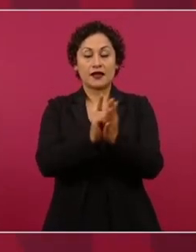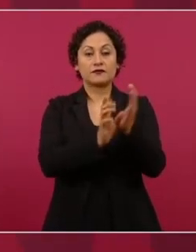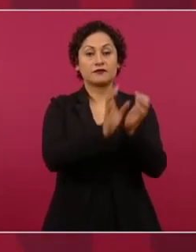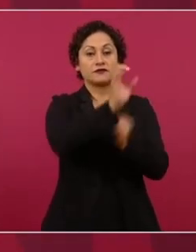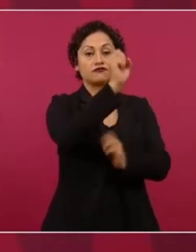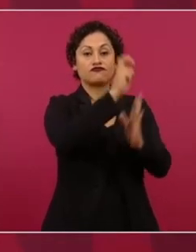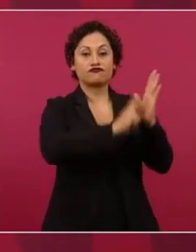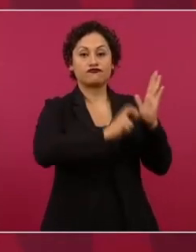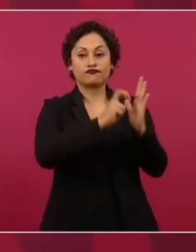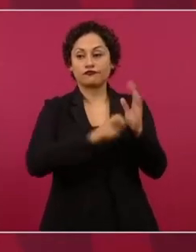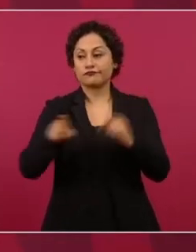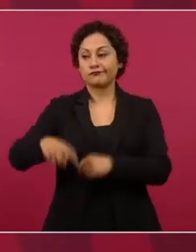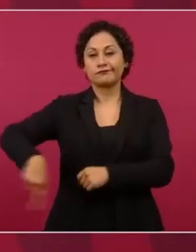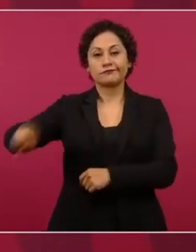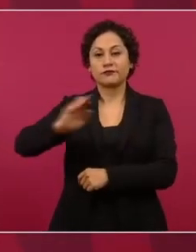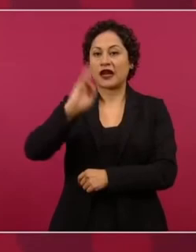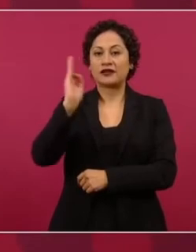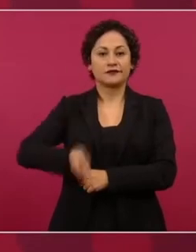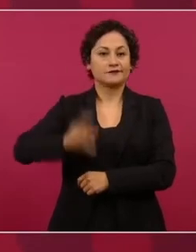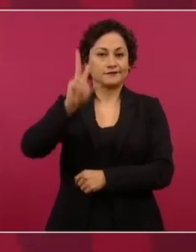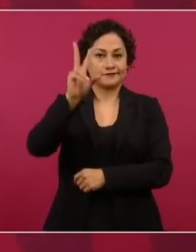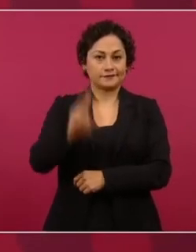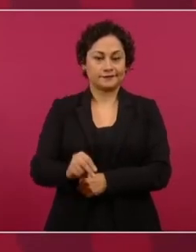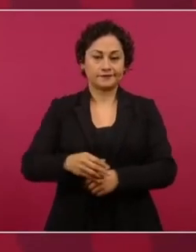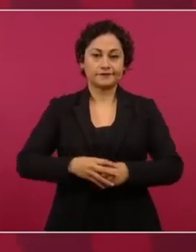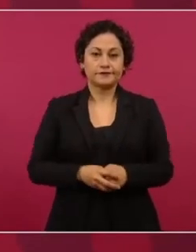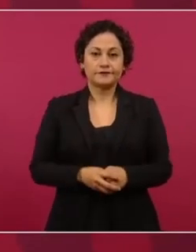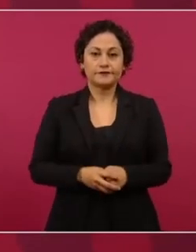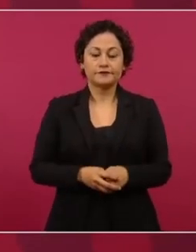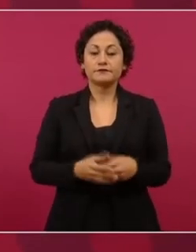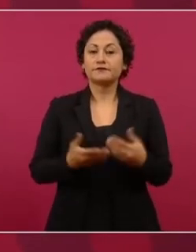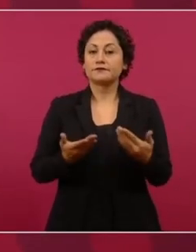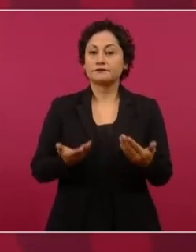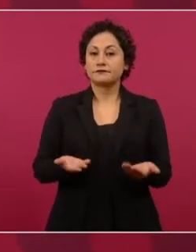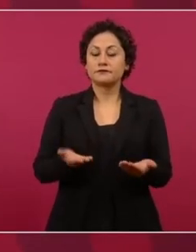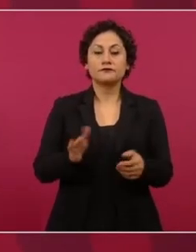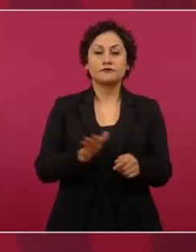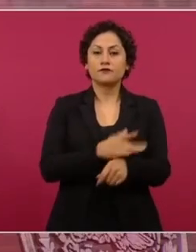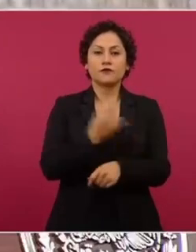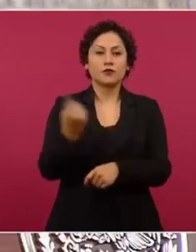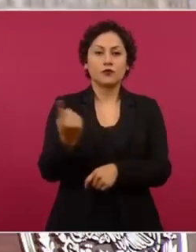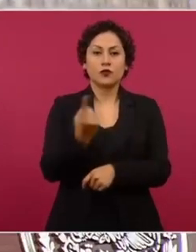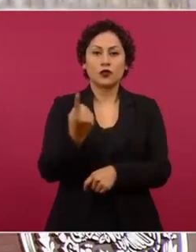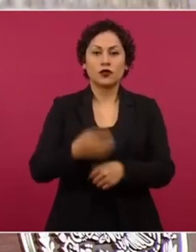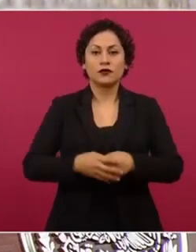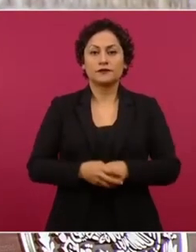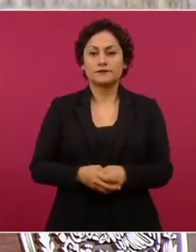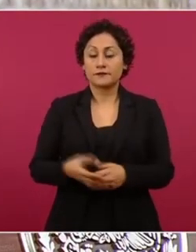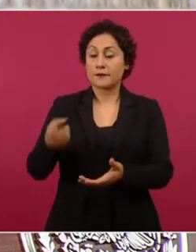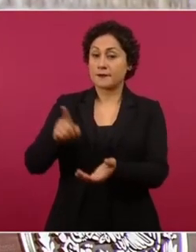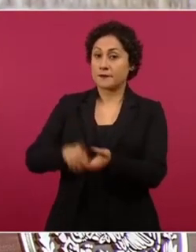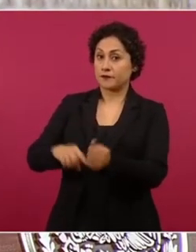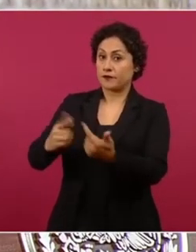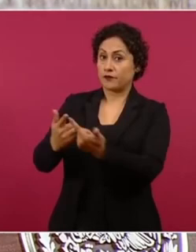porque los partidos,